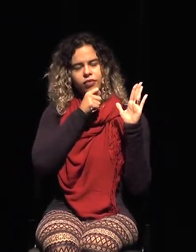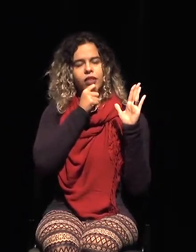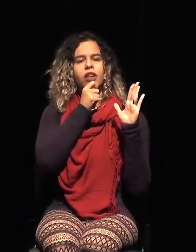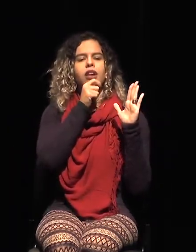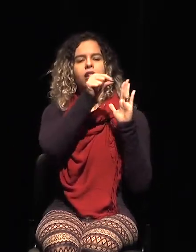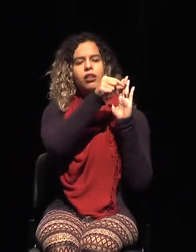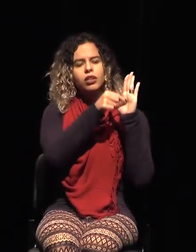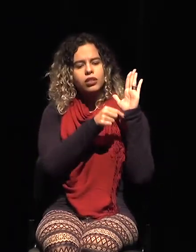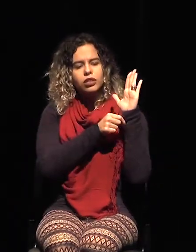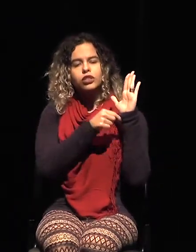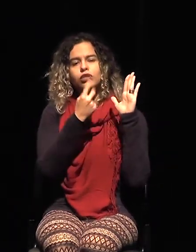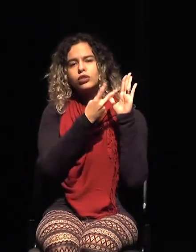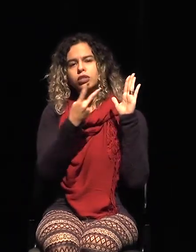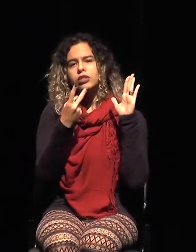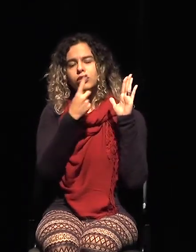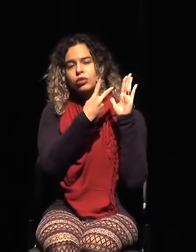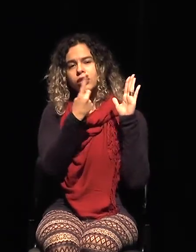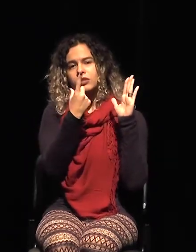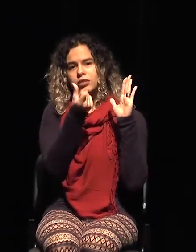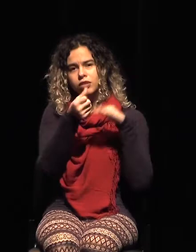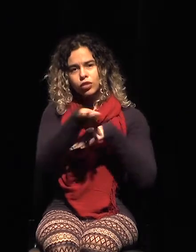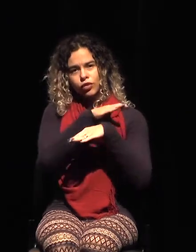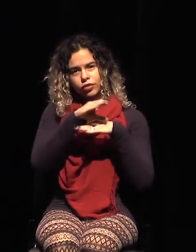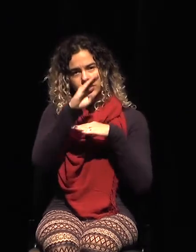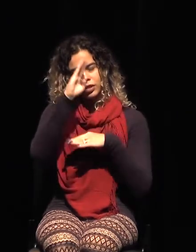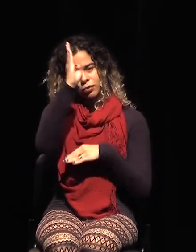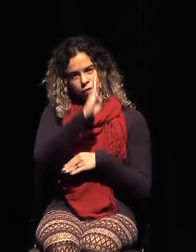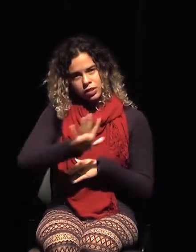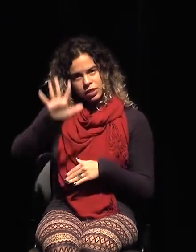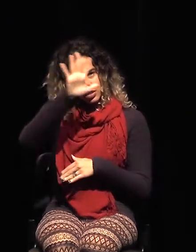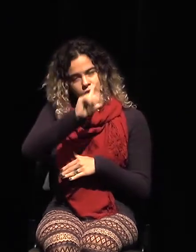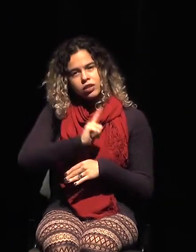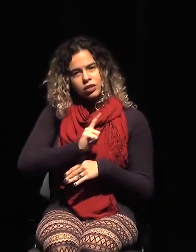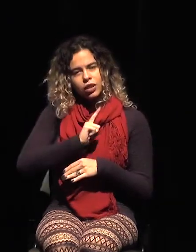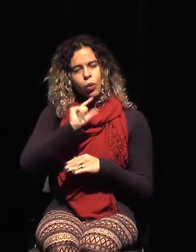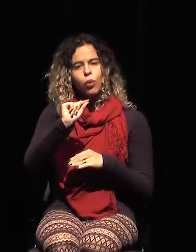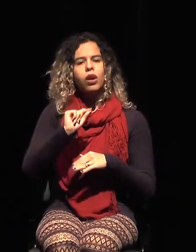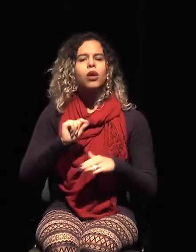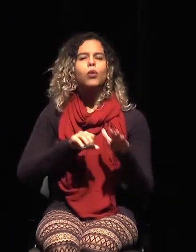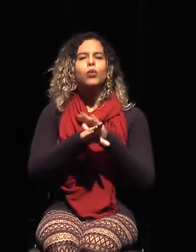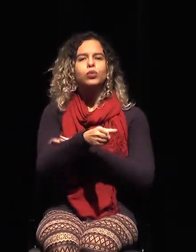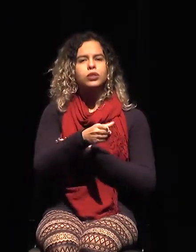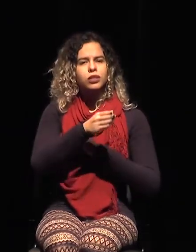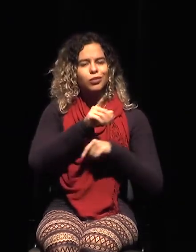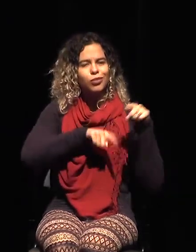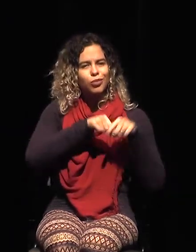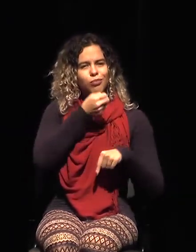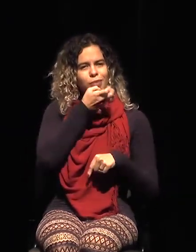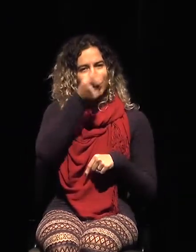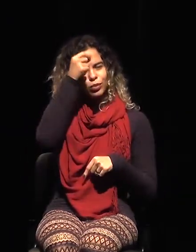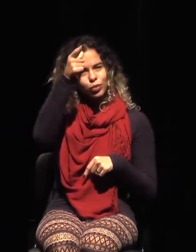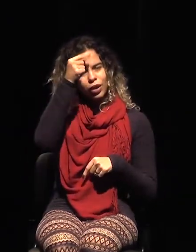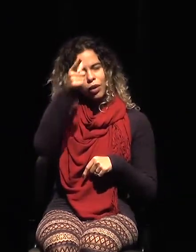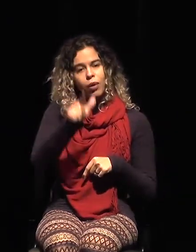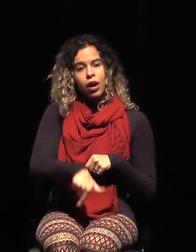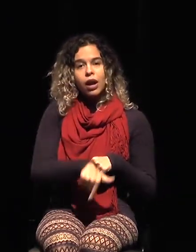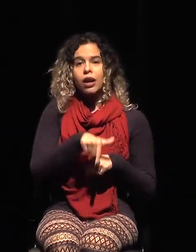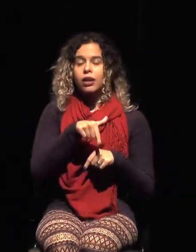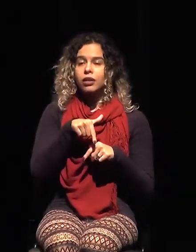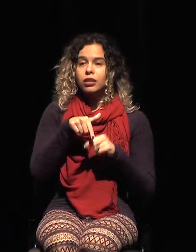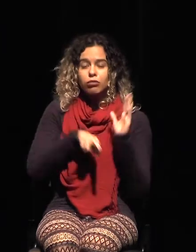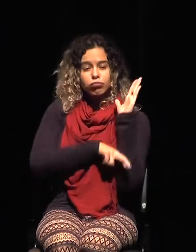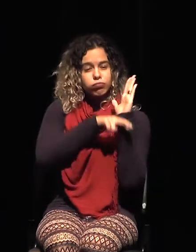665, me parece, diseña un volumen impresionante, pero en realidad